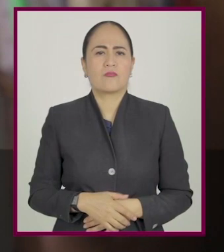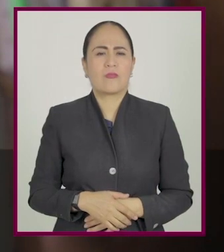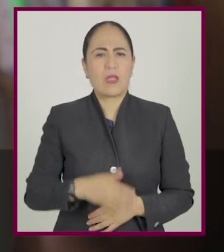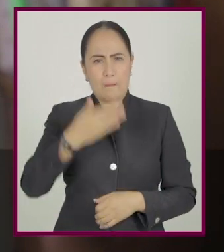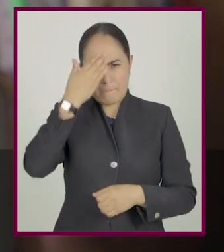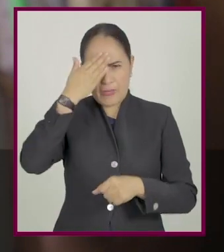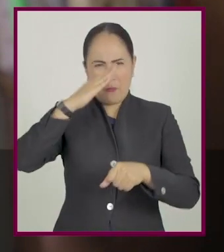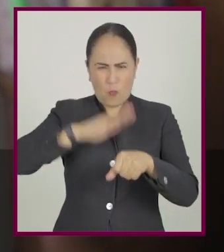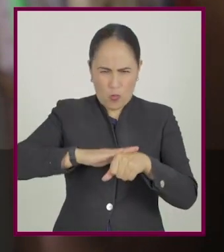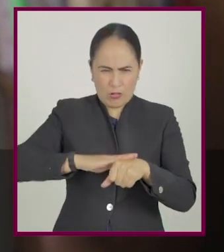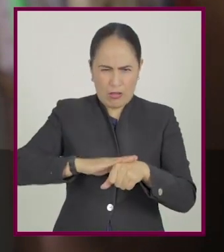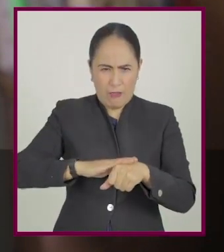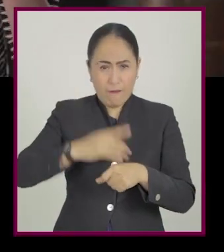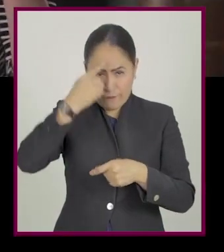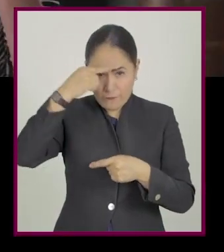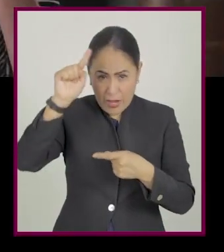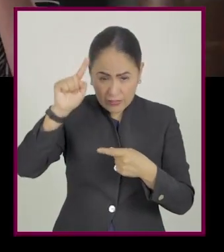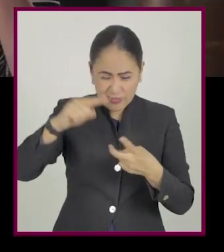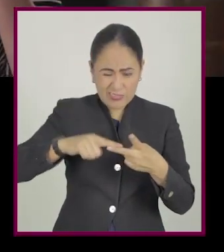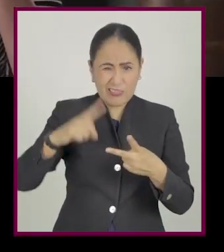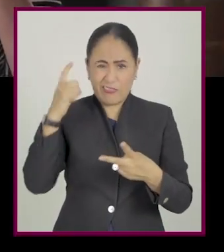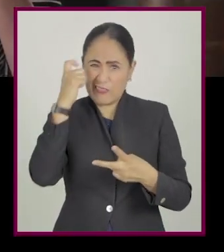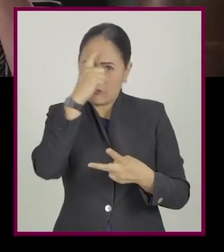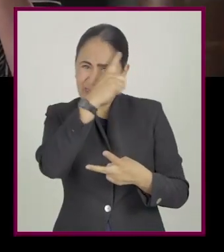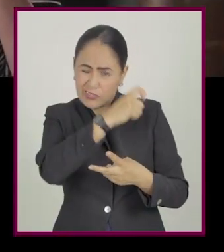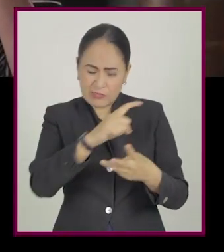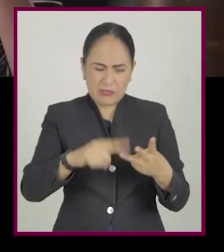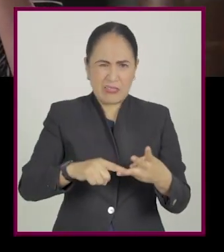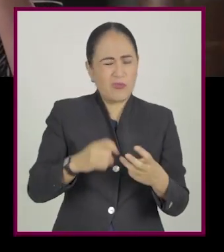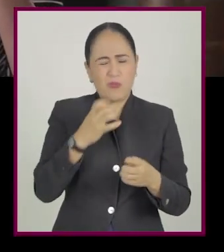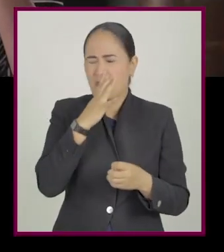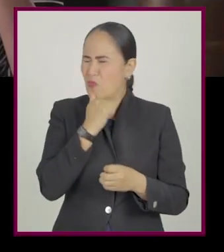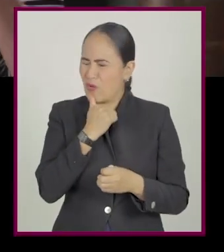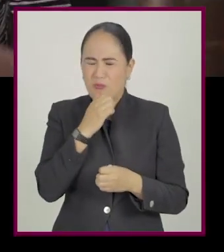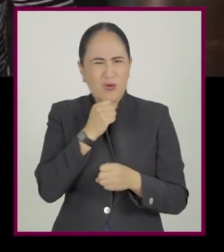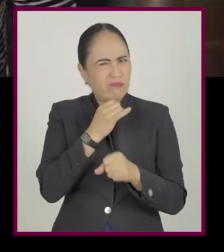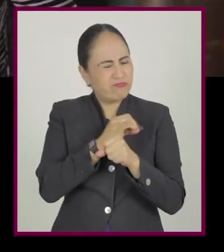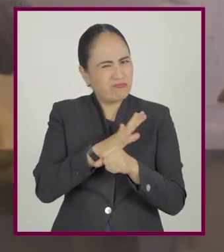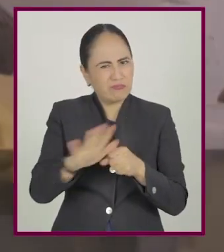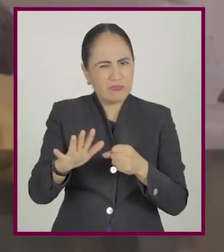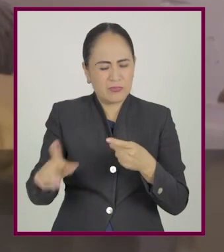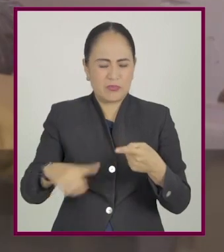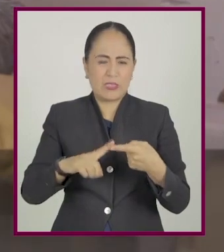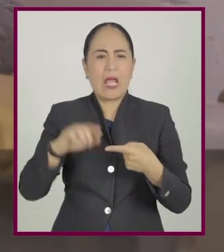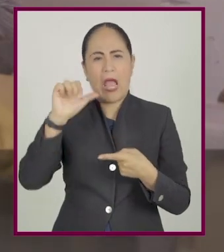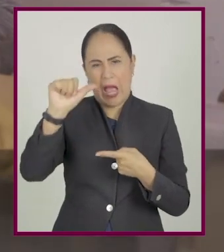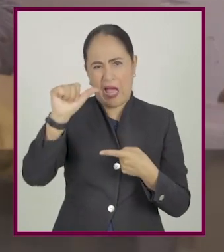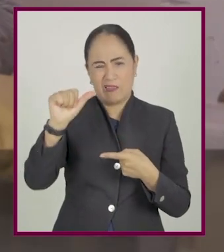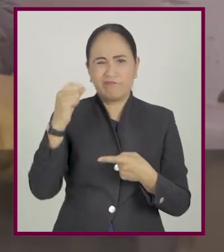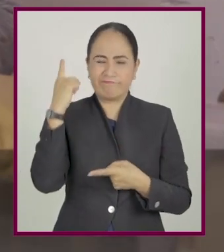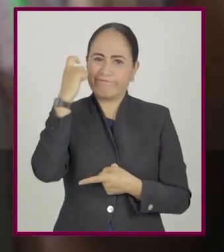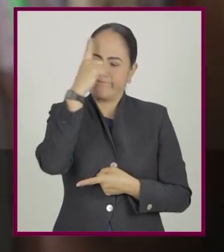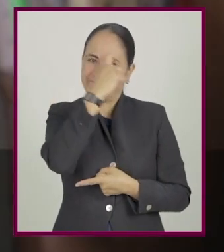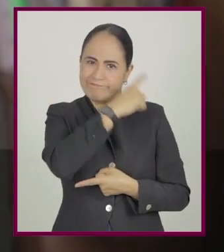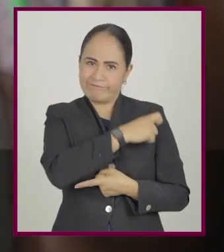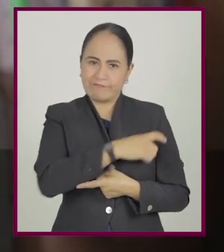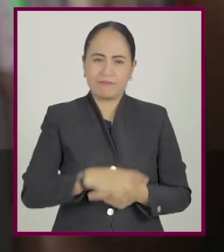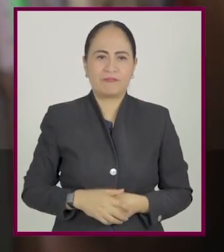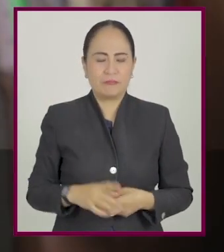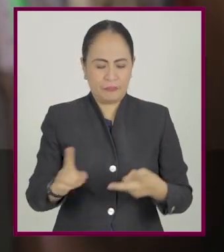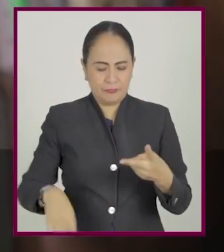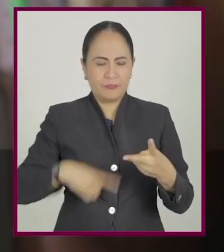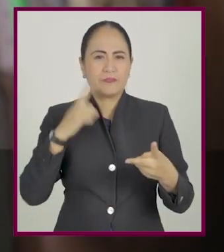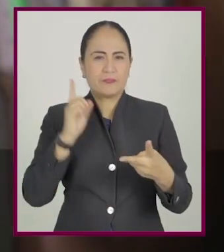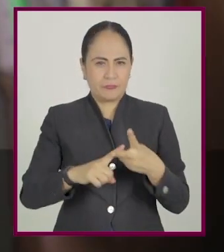trabajo. B. Me resulta fácil. C. Me es imposible. Letra A. Me cuesta trabajo. 2.